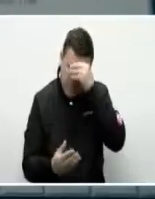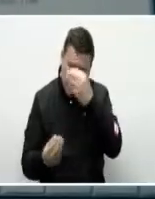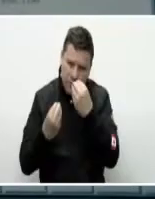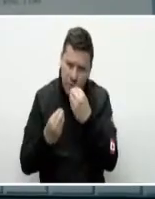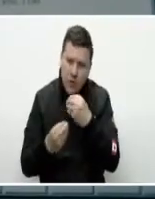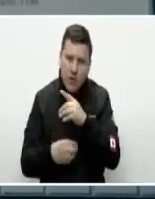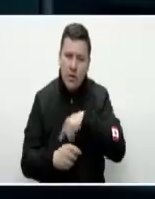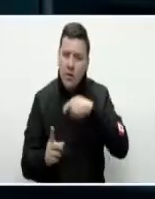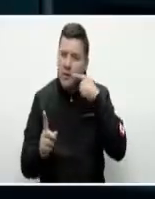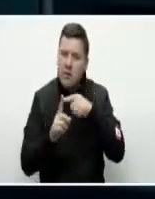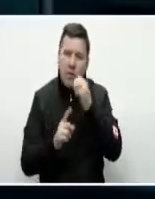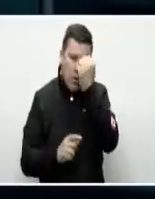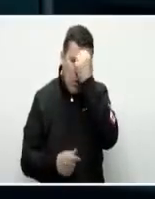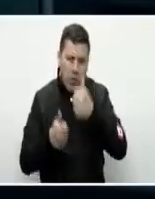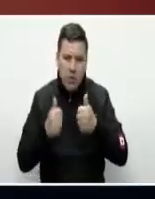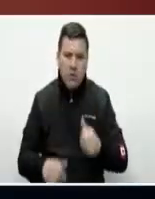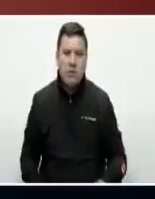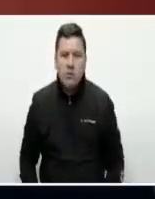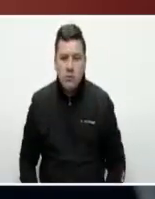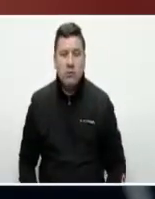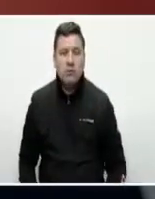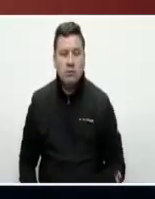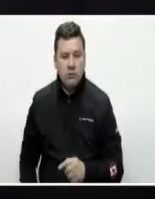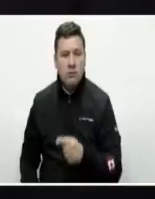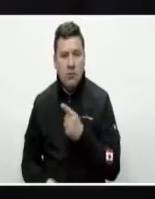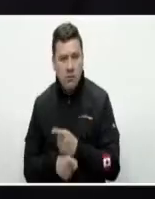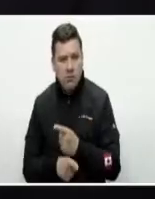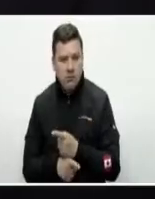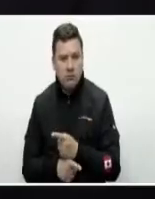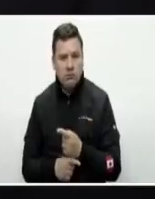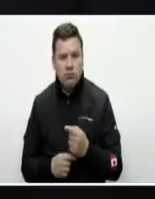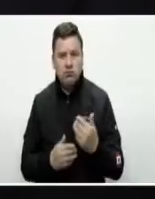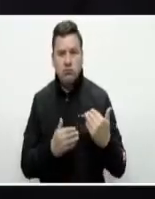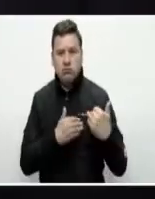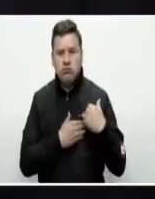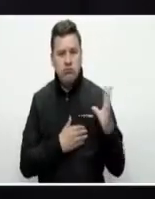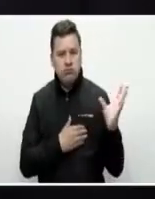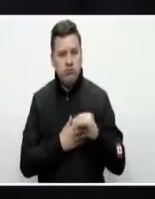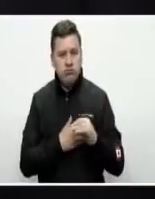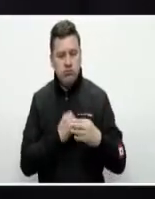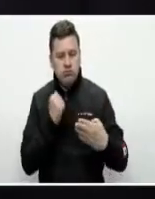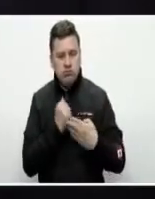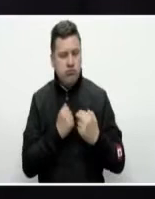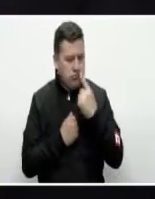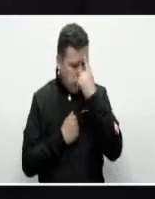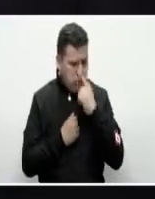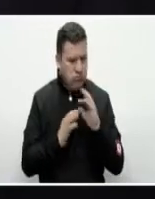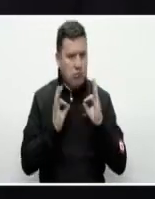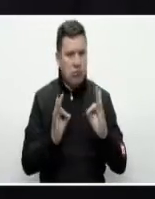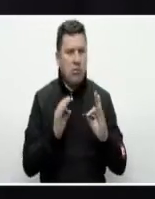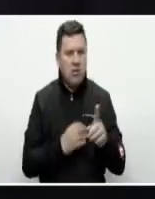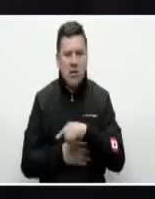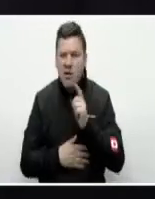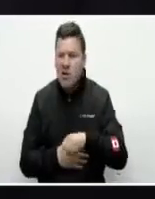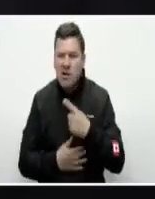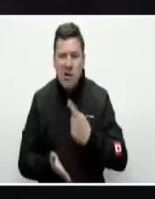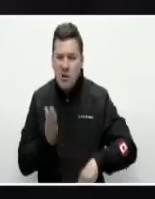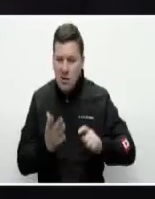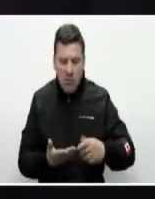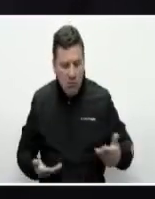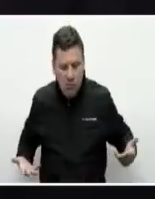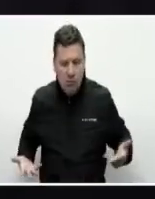cuáles son los instructores. En ese sentido tenemos la convergencia de todos los factores que se necesitan para que el SENA